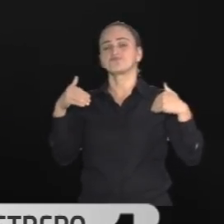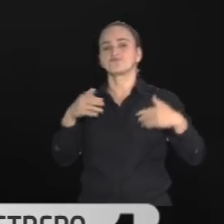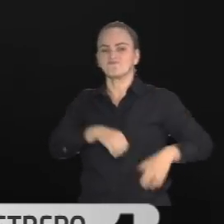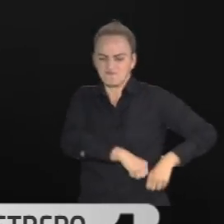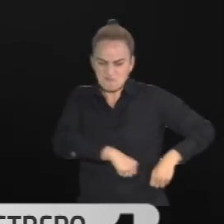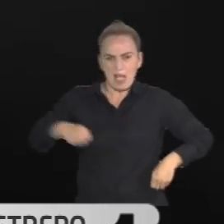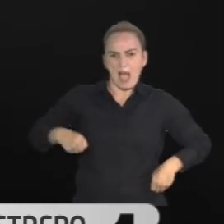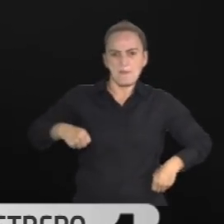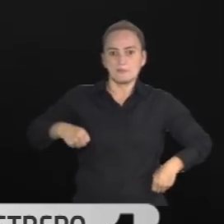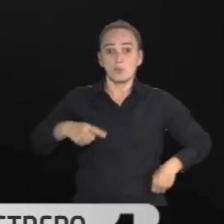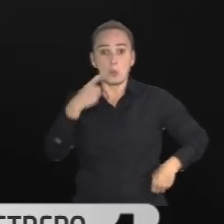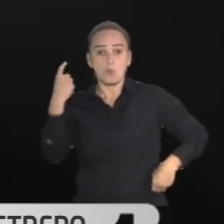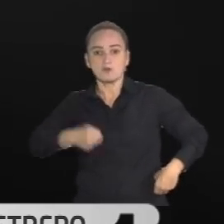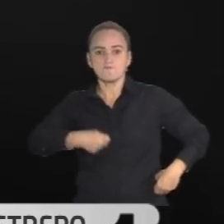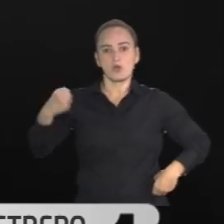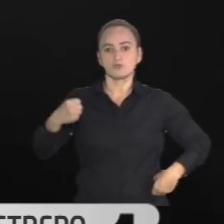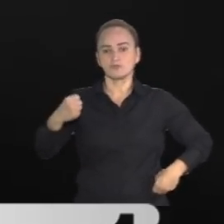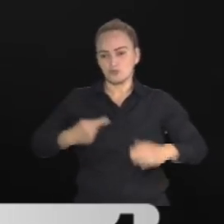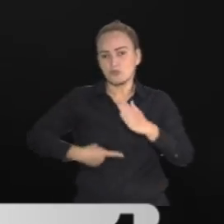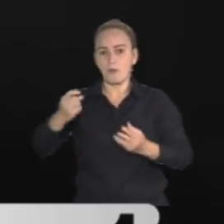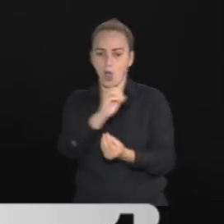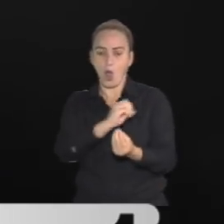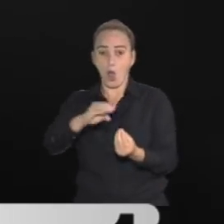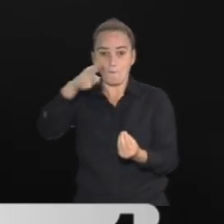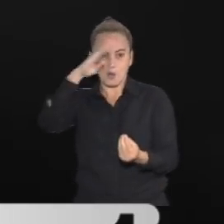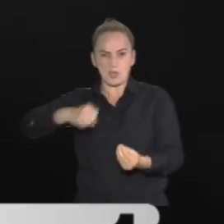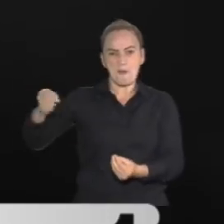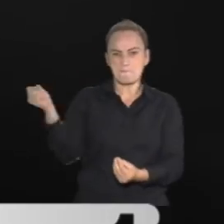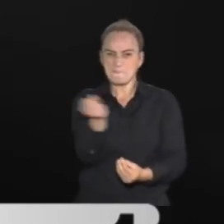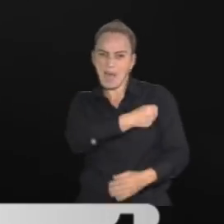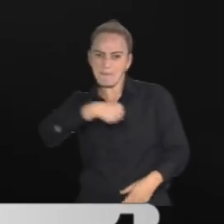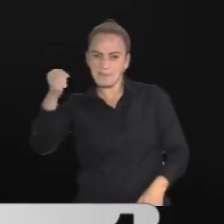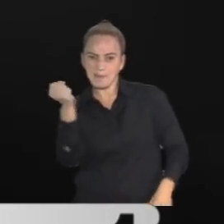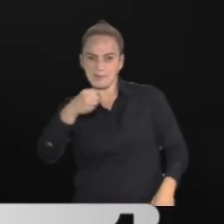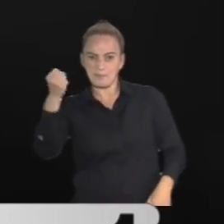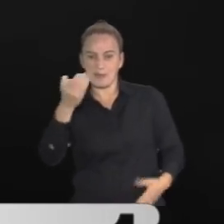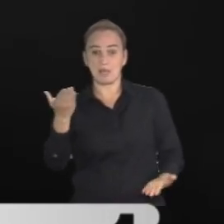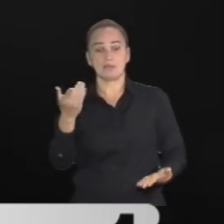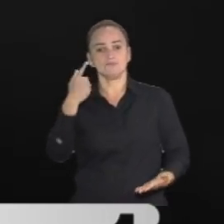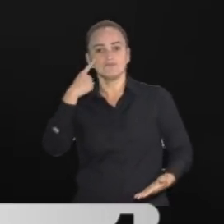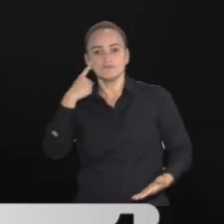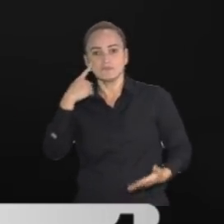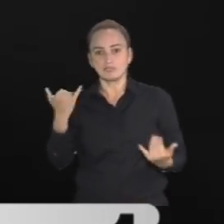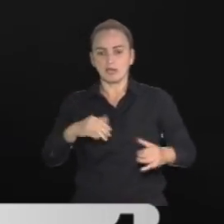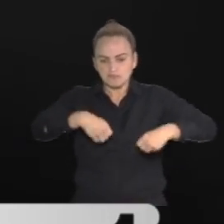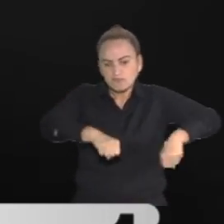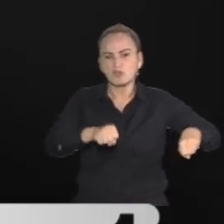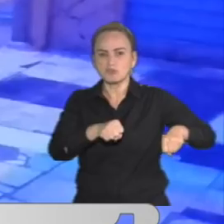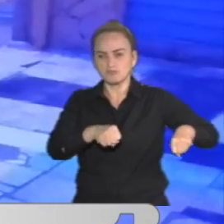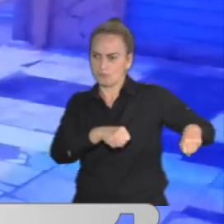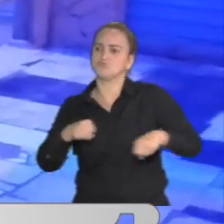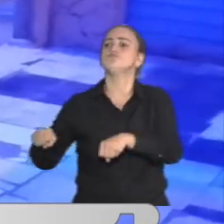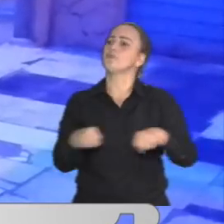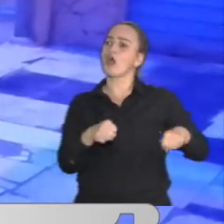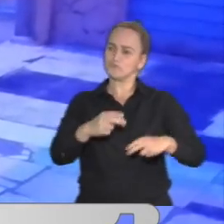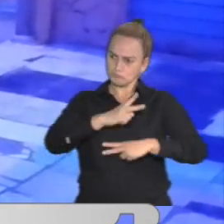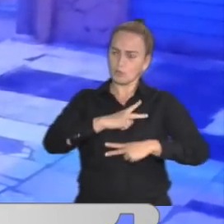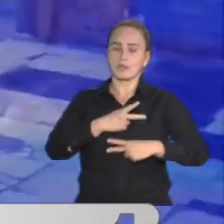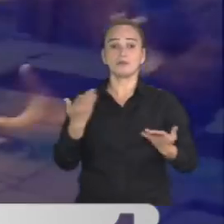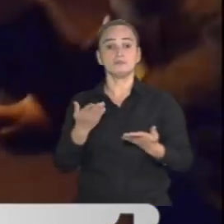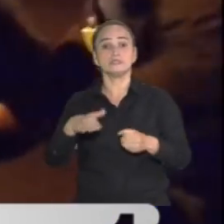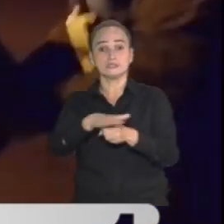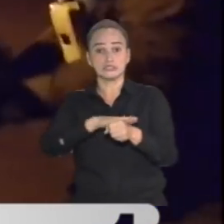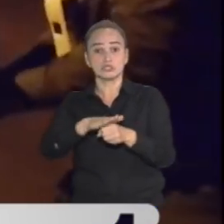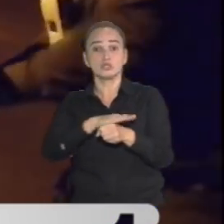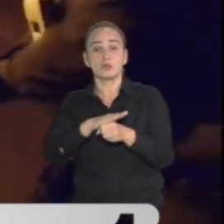consigue un machete. Inmediatamente agrede a nuestro jefe de información, al patrullero, e intenta recuperar su moto y llevársela. Esto